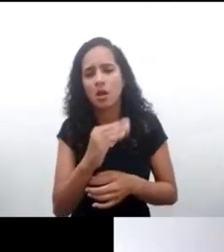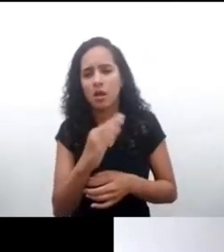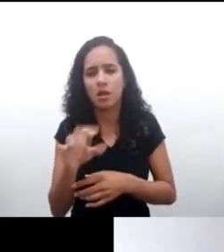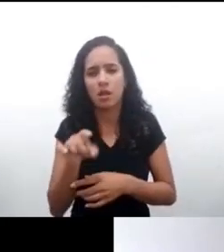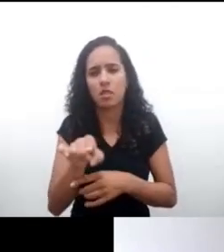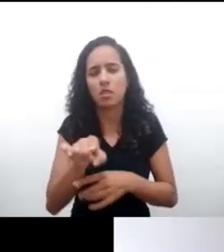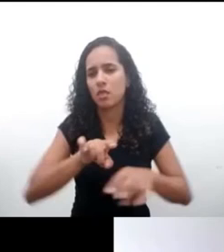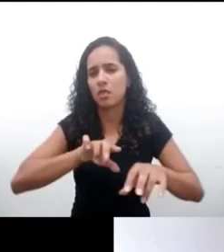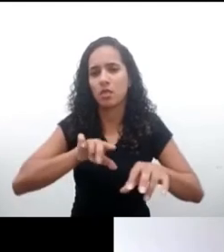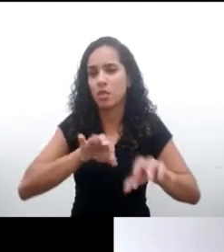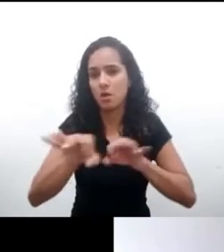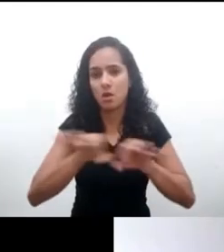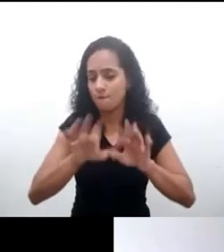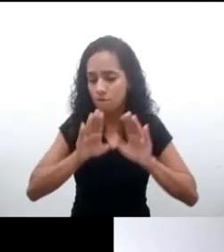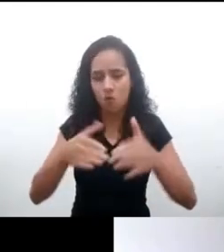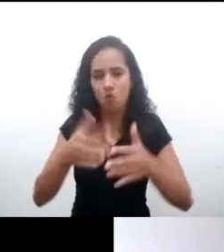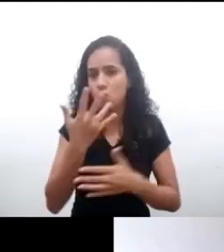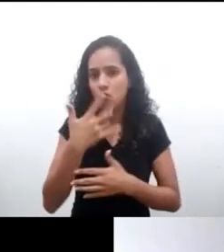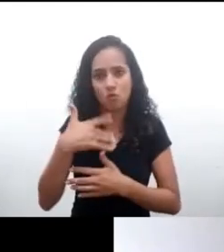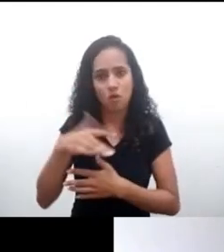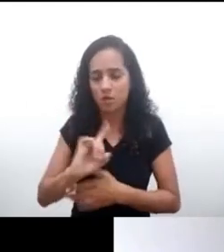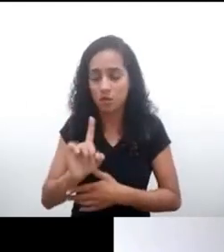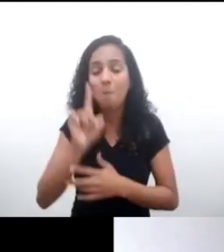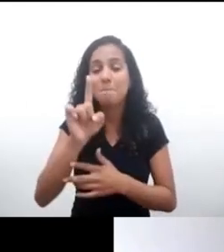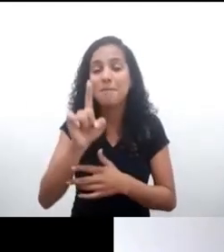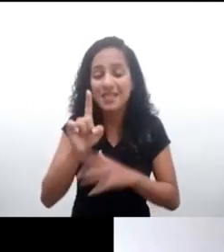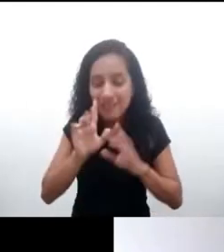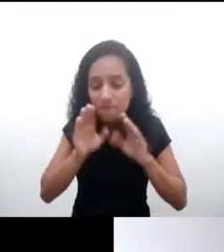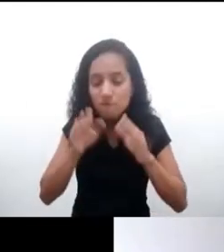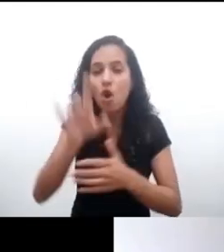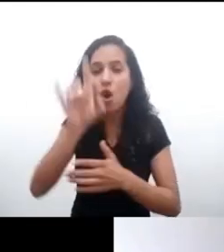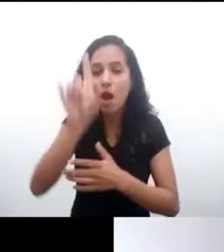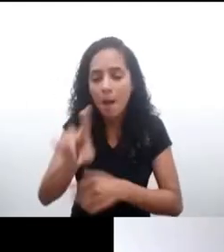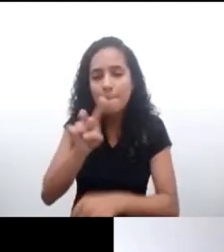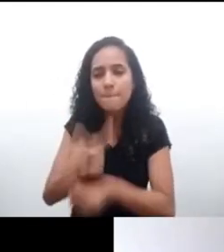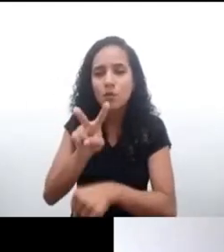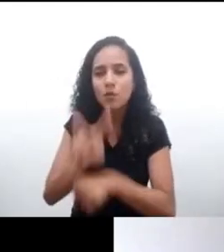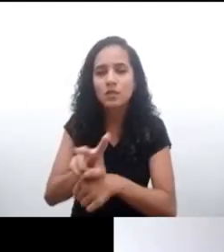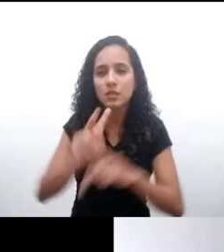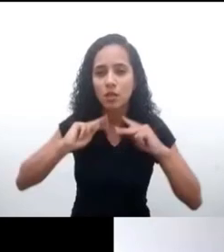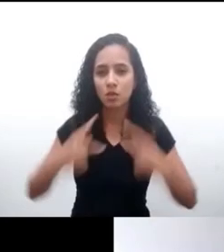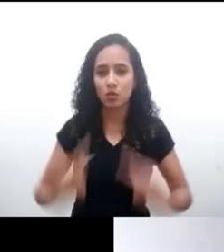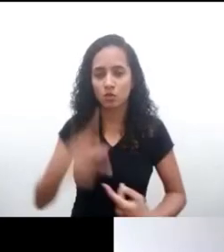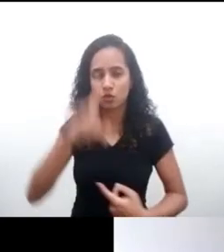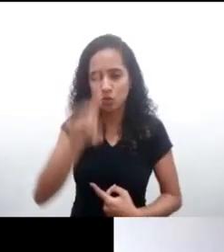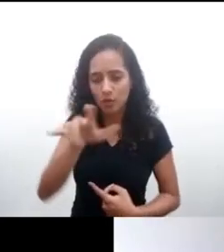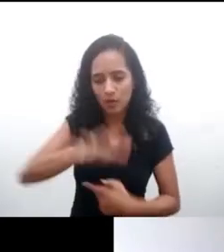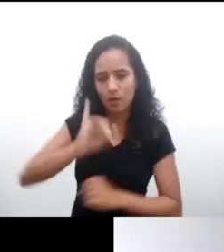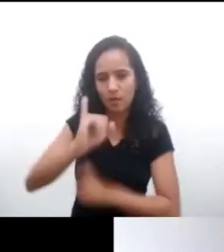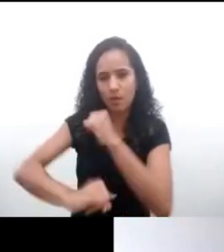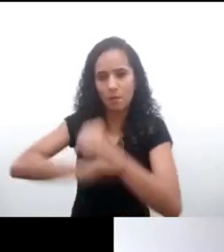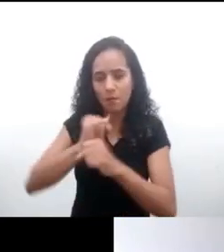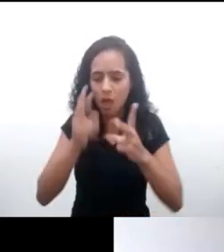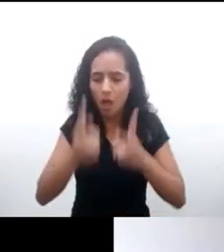derechos humanos en el entorno digital y en el entorno analógico, poder observar y hacer contribuciones en este sentido y